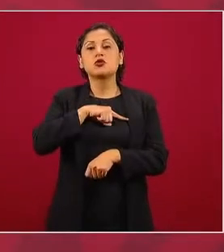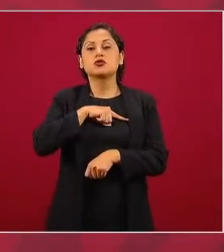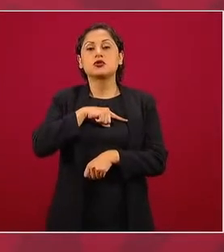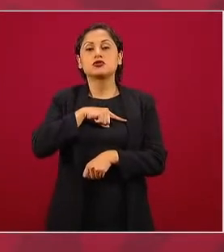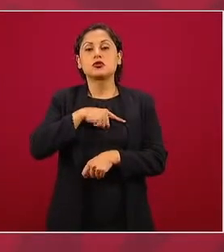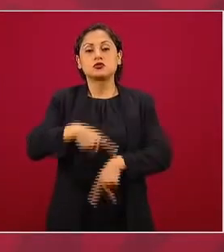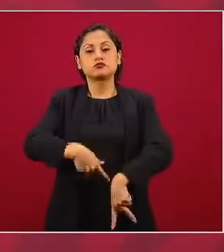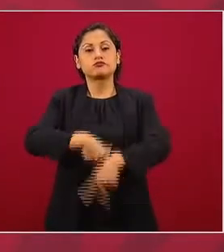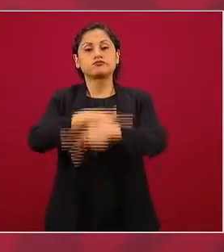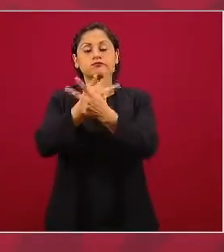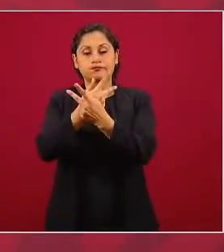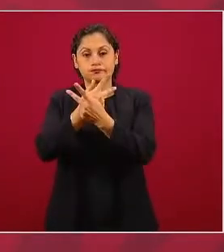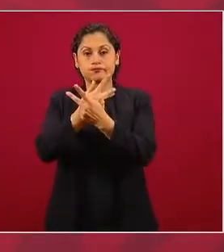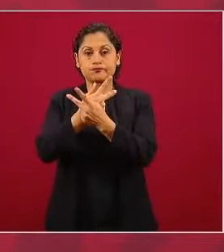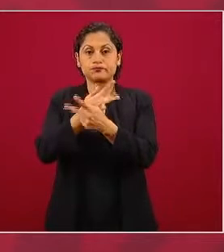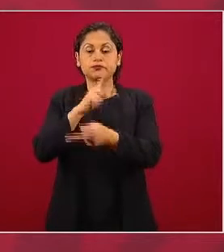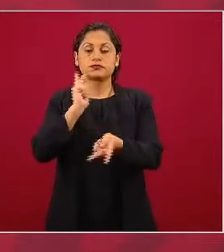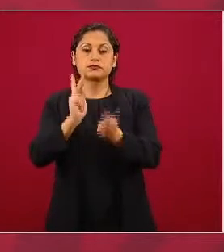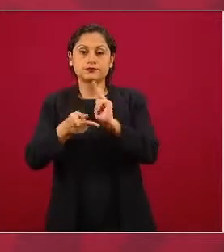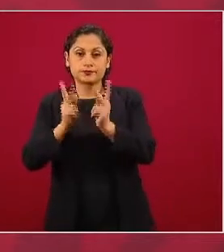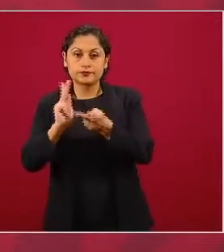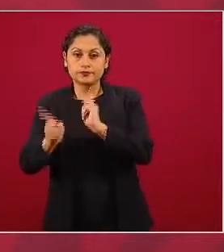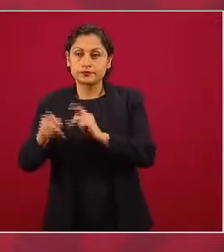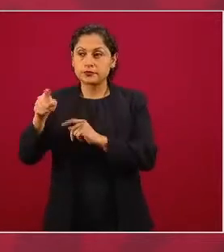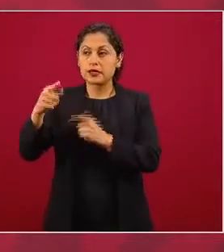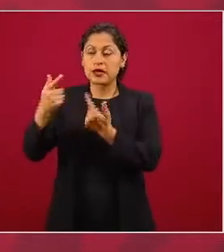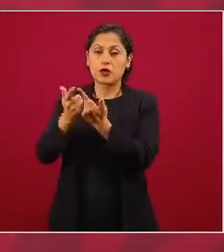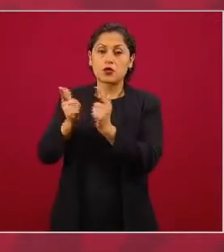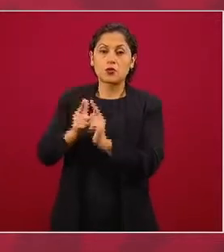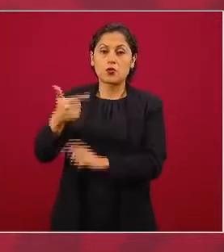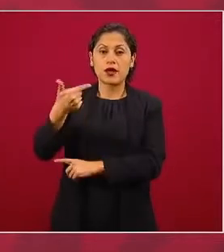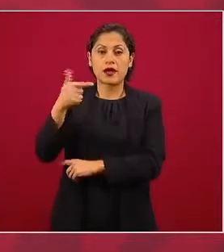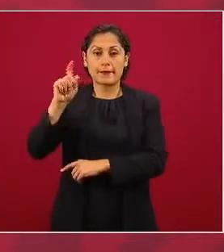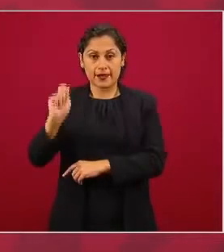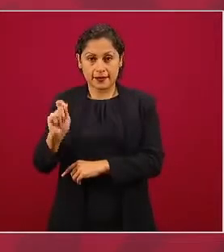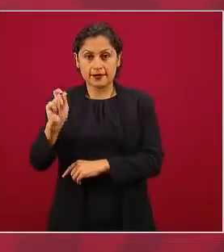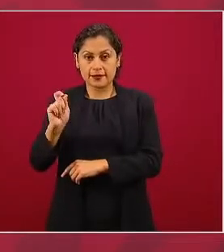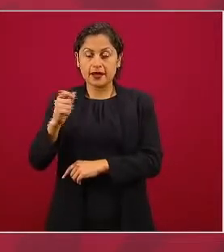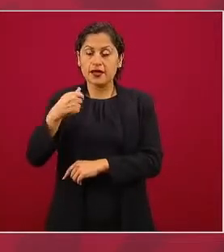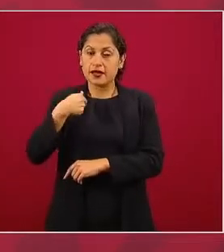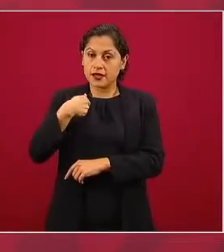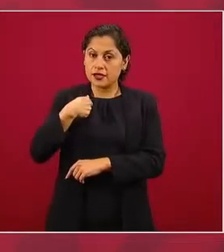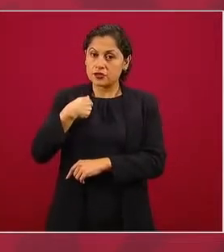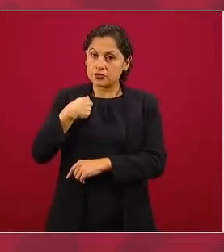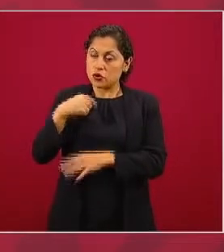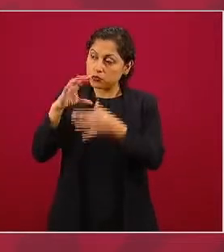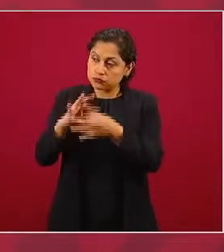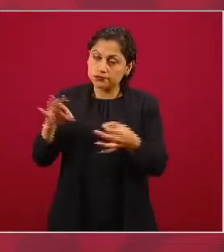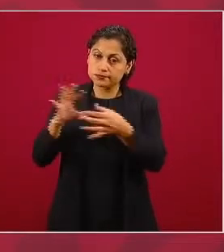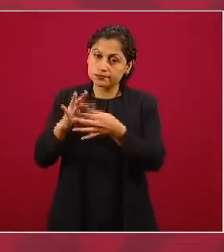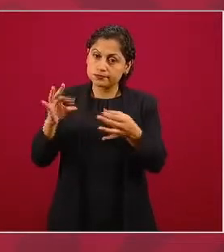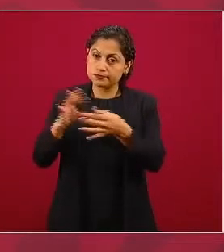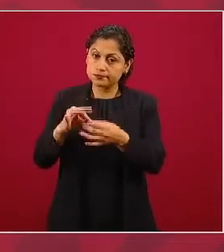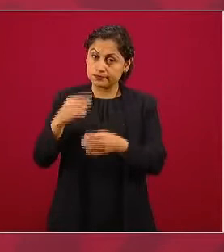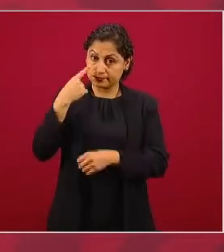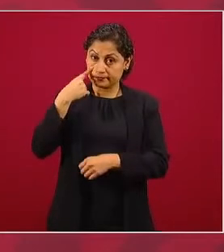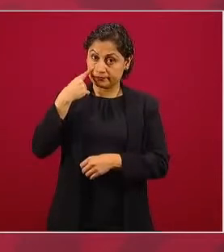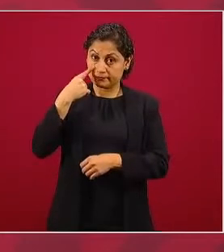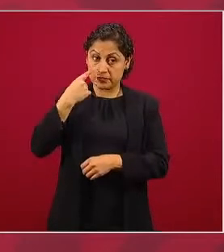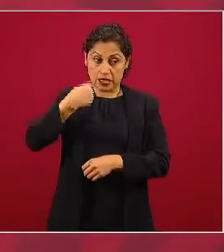dirigentes del G20 y yo les plantee de que los políticos no éramos